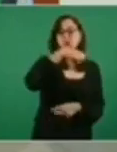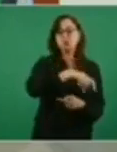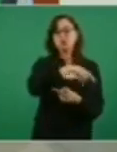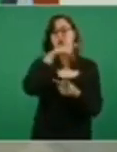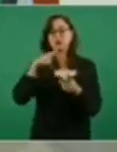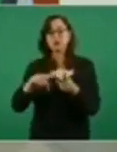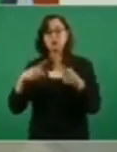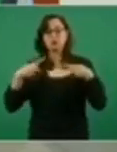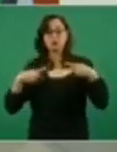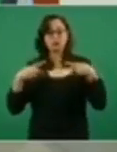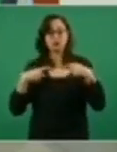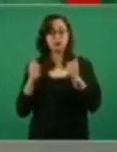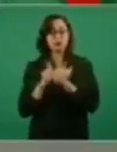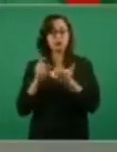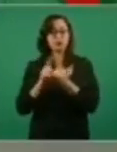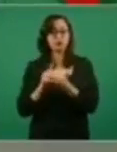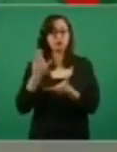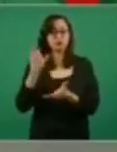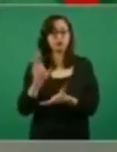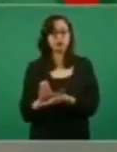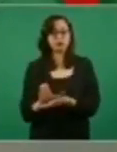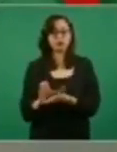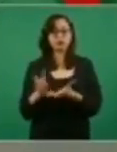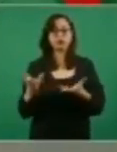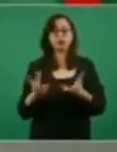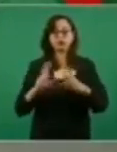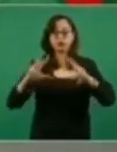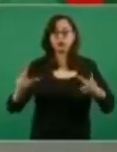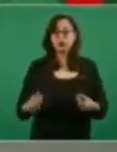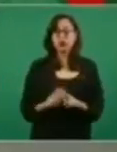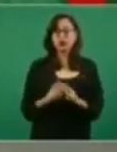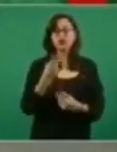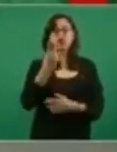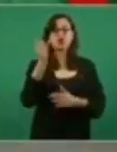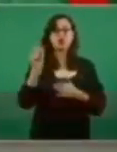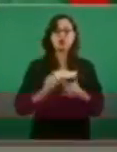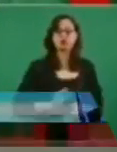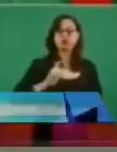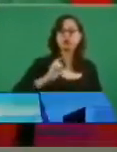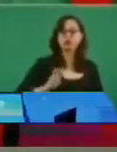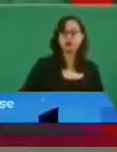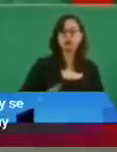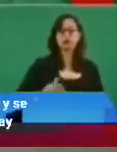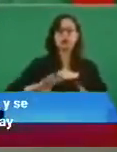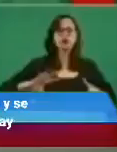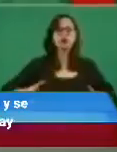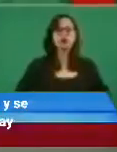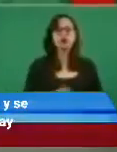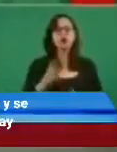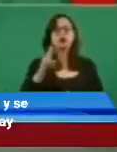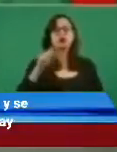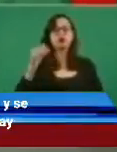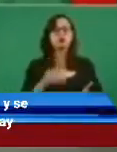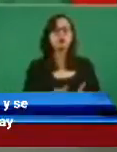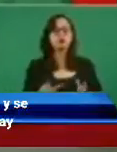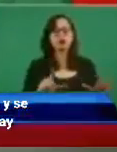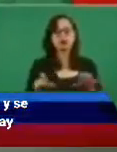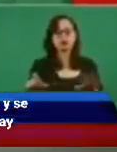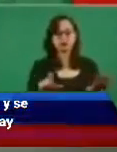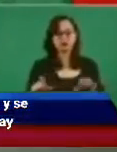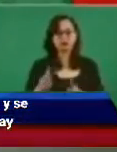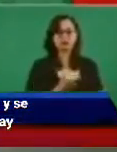2020 con el Programa Pensiones para el Bienestar. Para este 2021, Javier May indicó que se espera aumentar la cantidad de